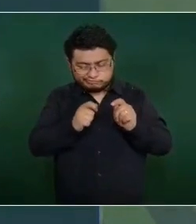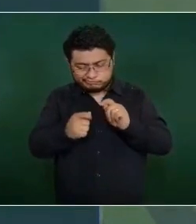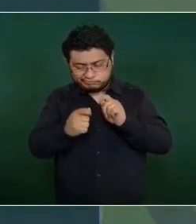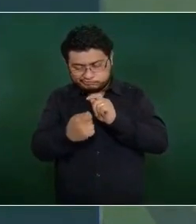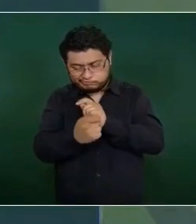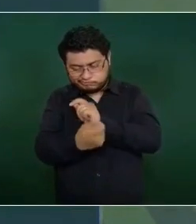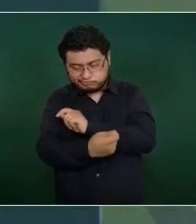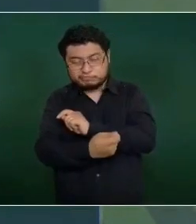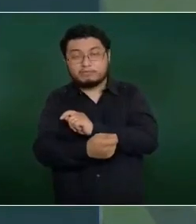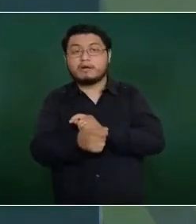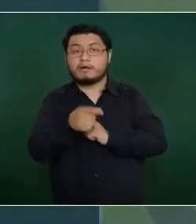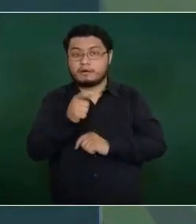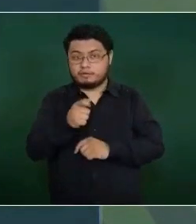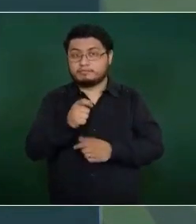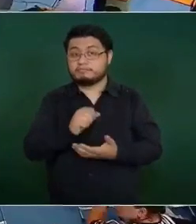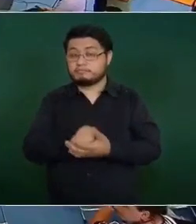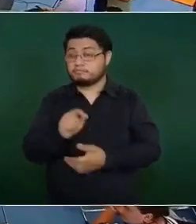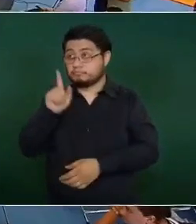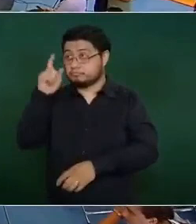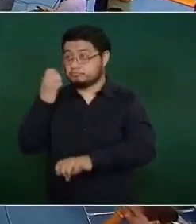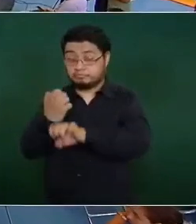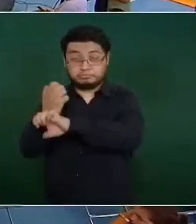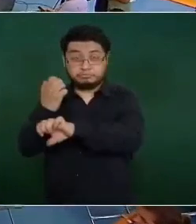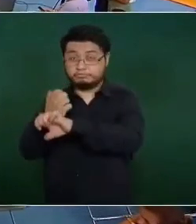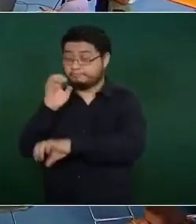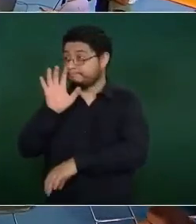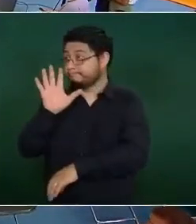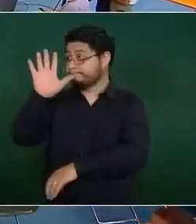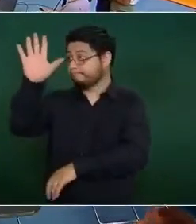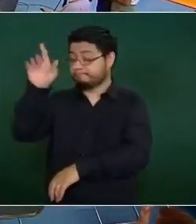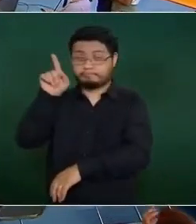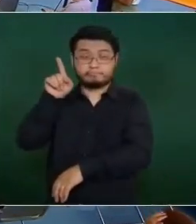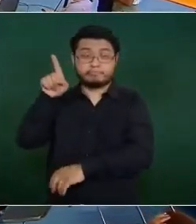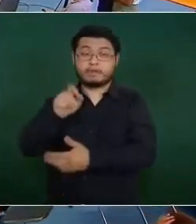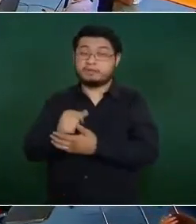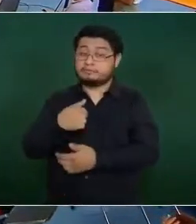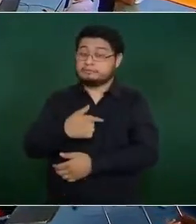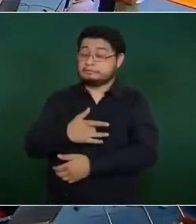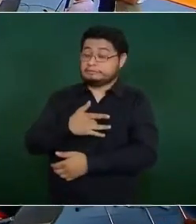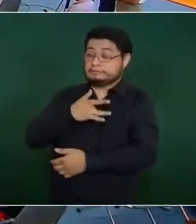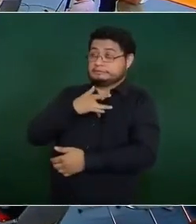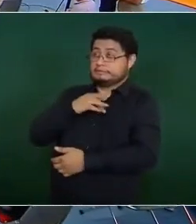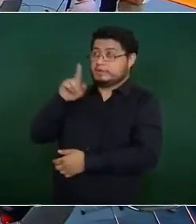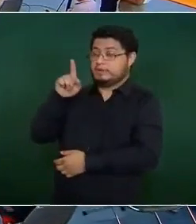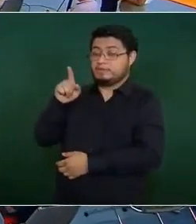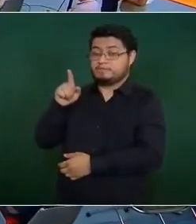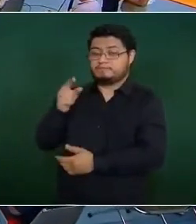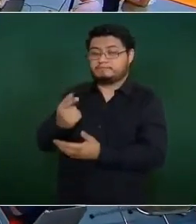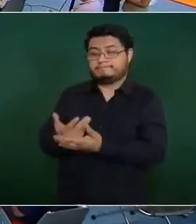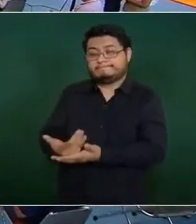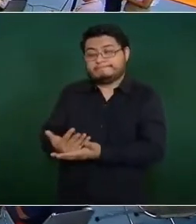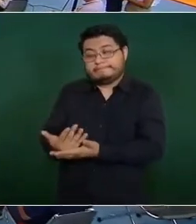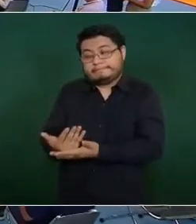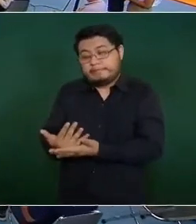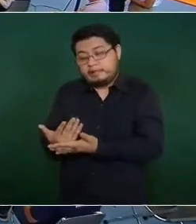En Estados Unidos yo siento que se demoraron en aumentarla